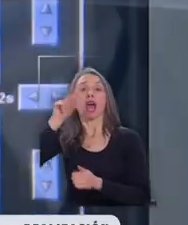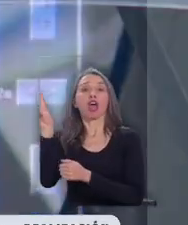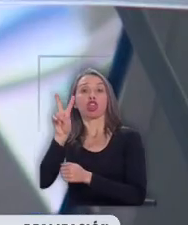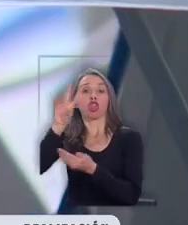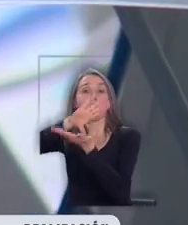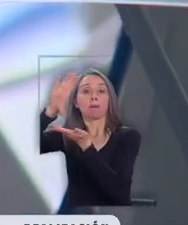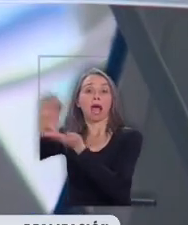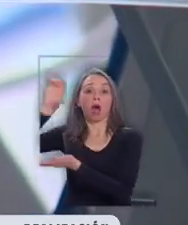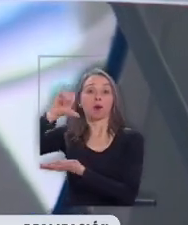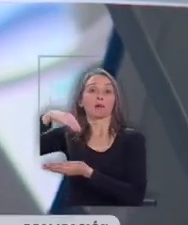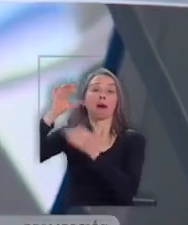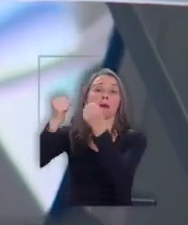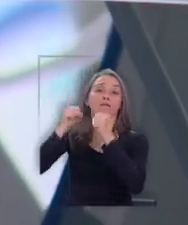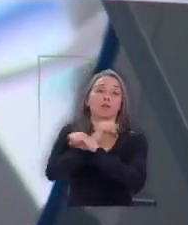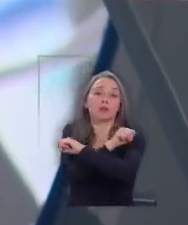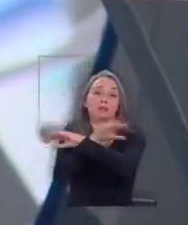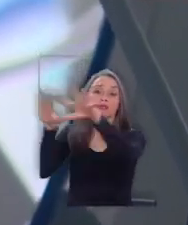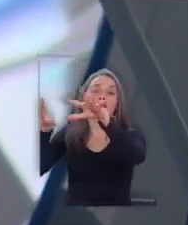más golpeados por la pandemia. ¡Gracias! ¡Gracias!